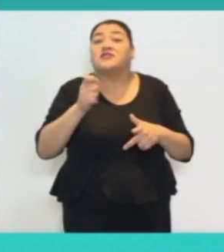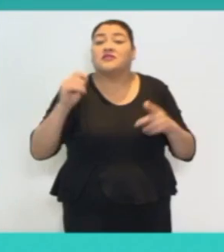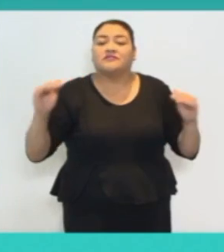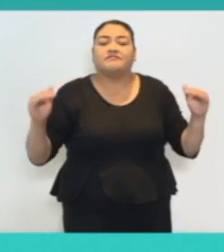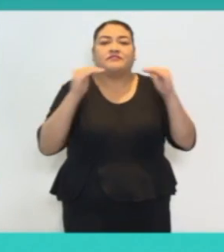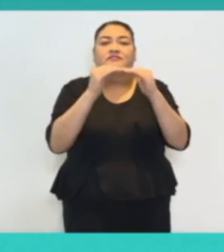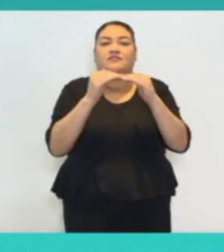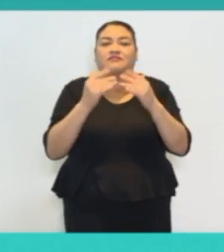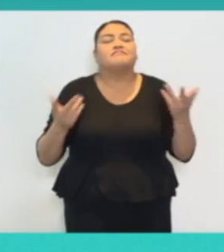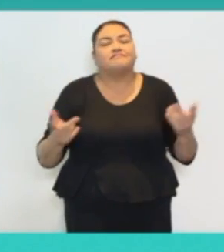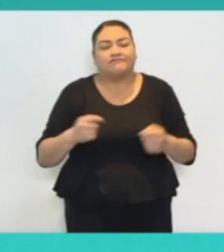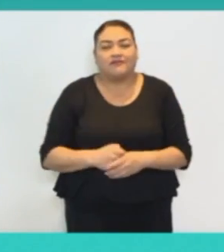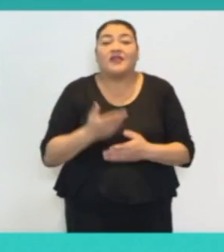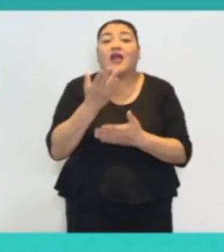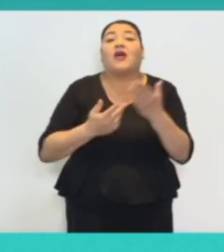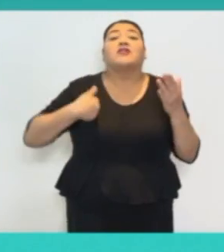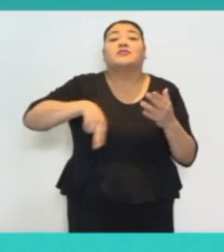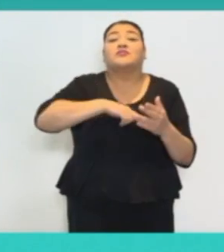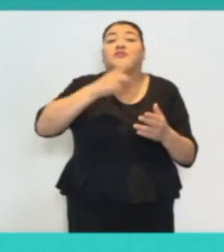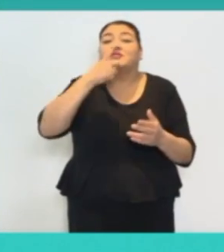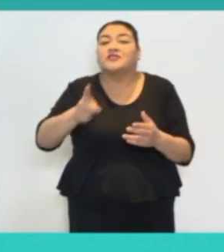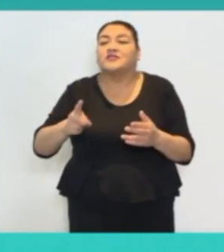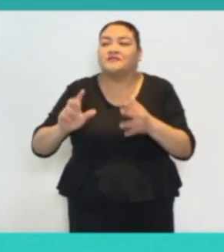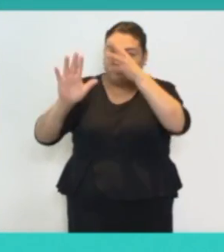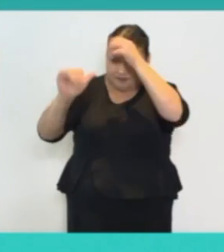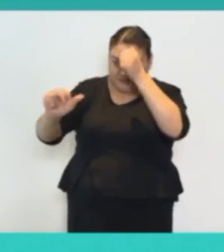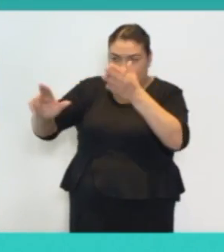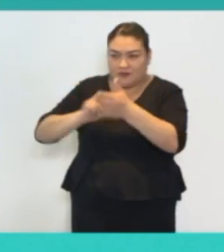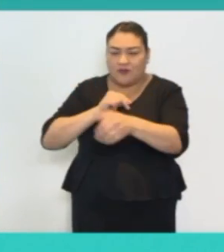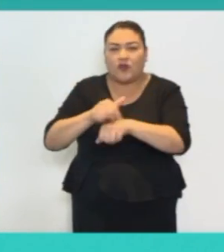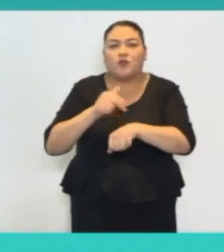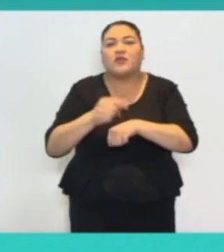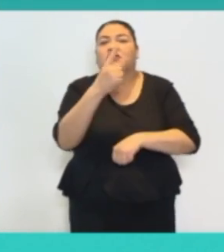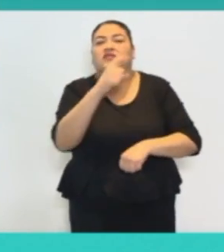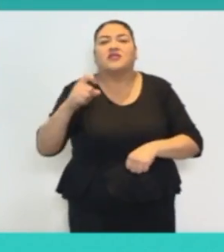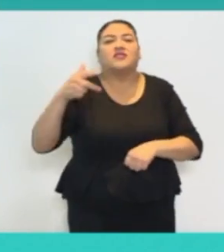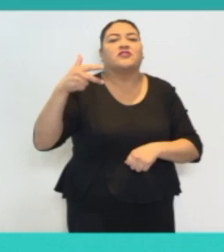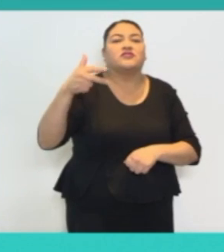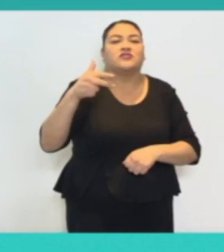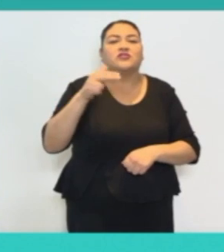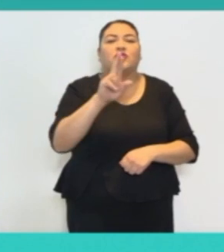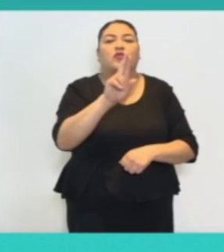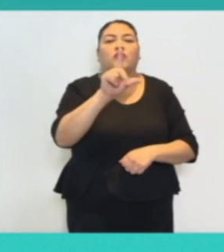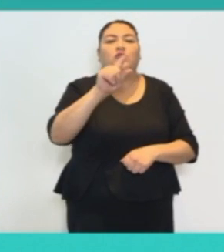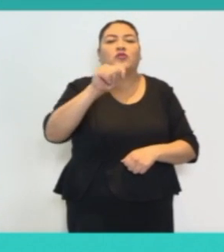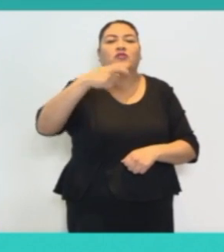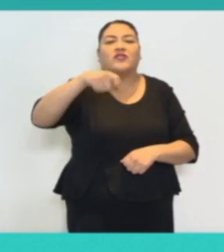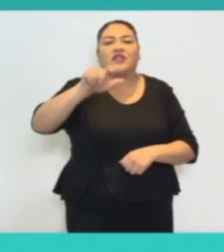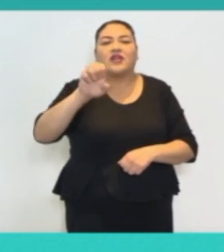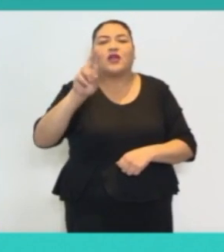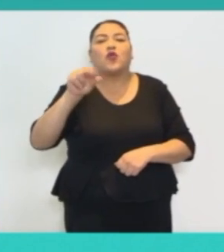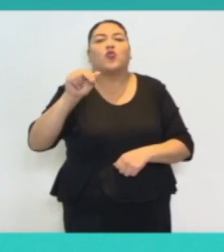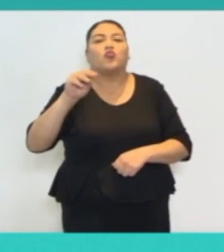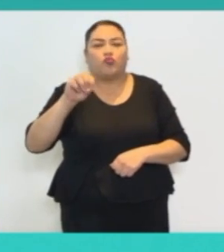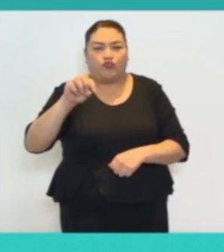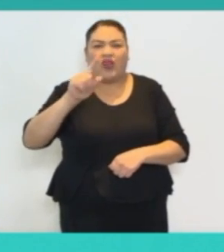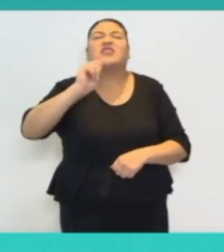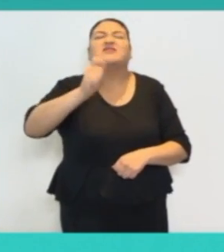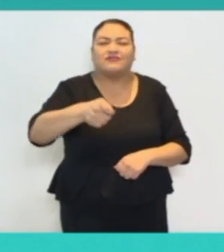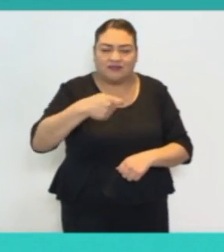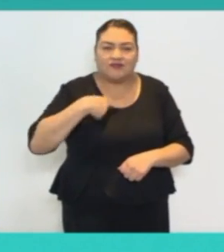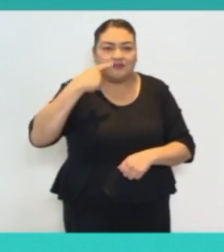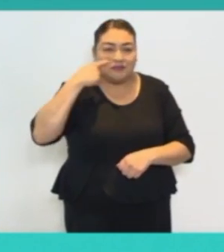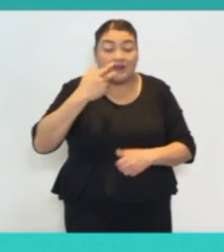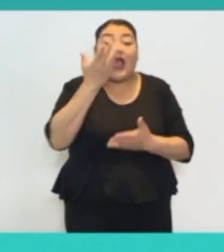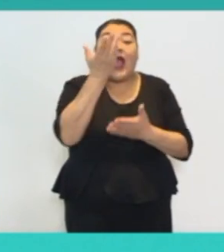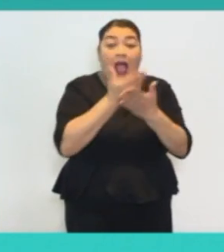Hoy por hoy podemos decir, gracias al Convenio 108, utraque unum, que significa efectivamente lograr que hoy, en estos